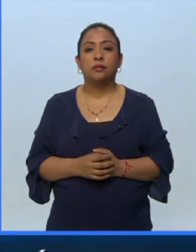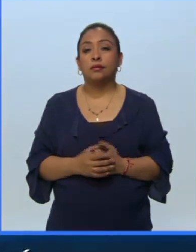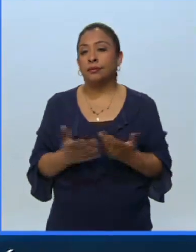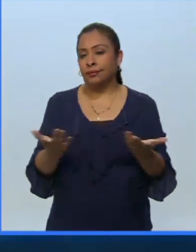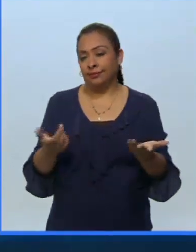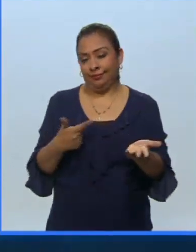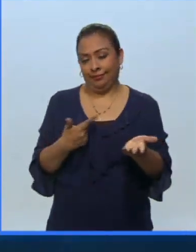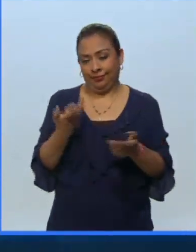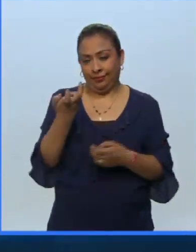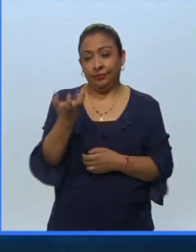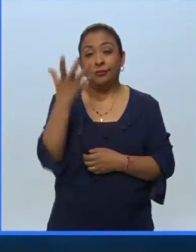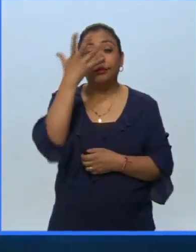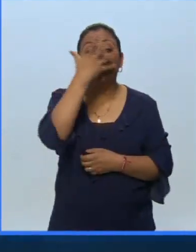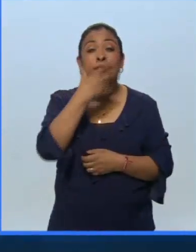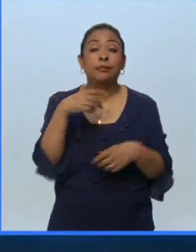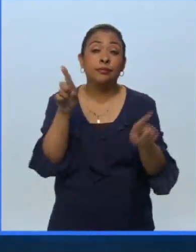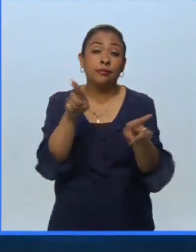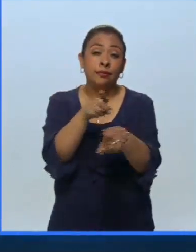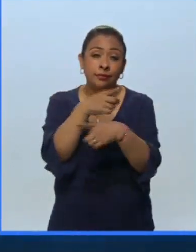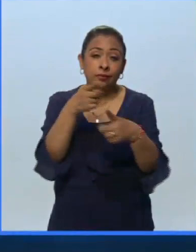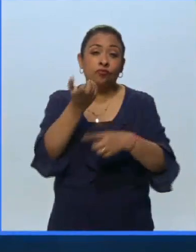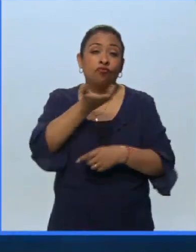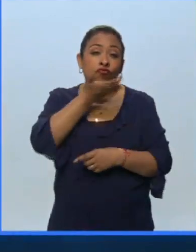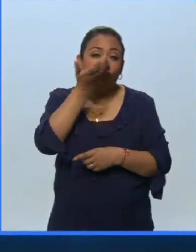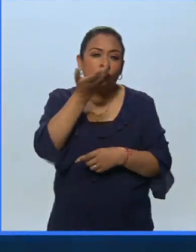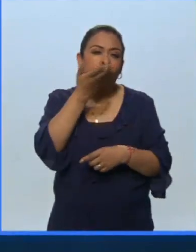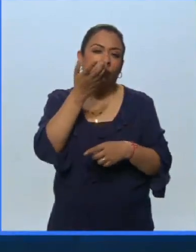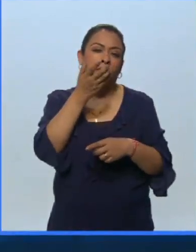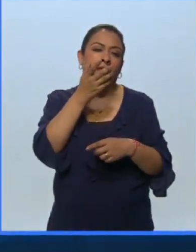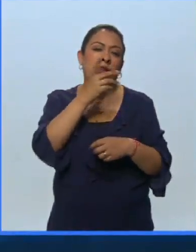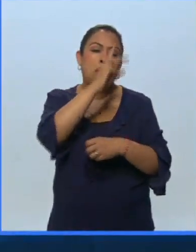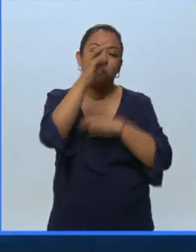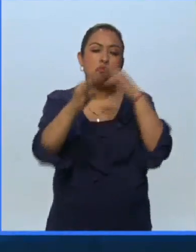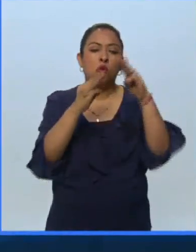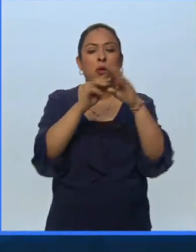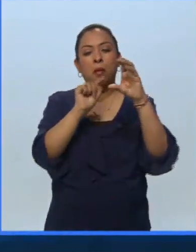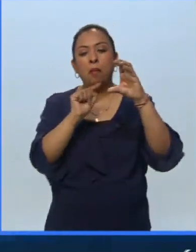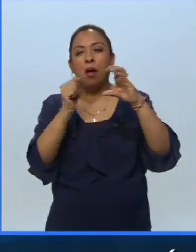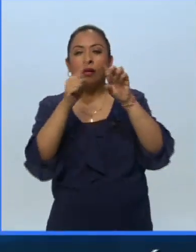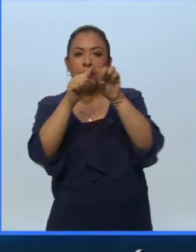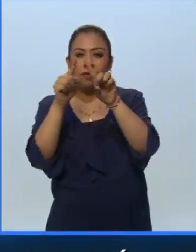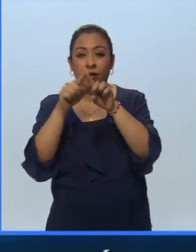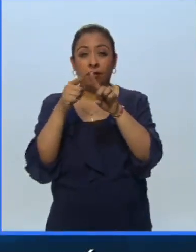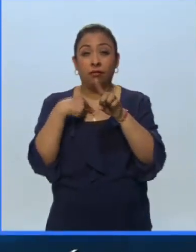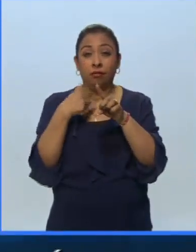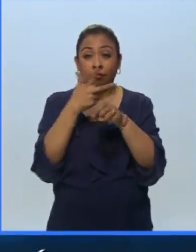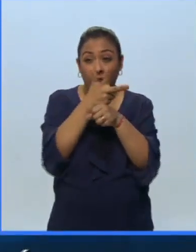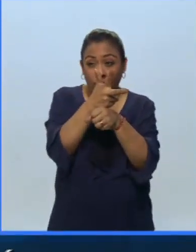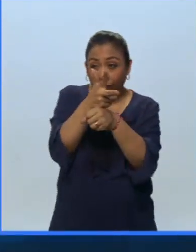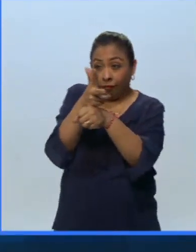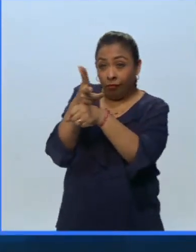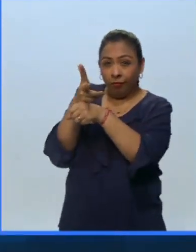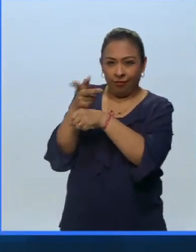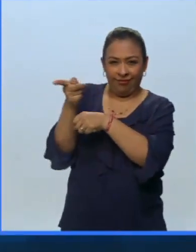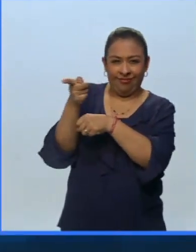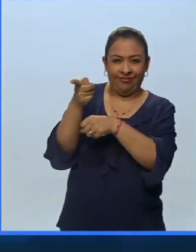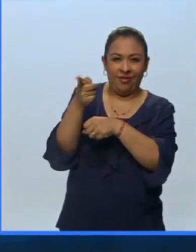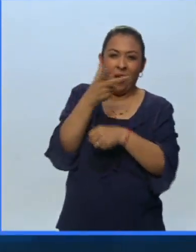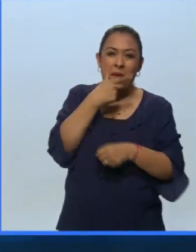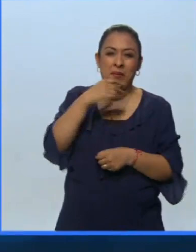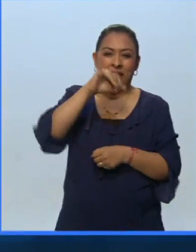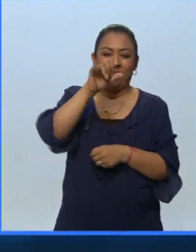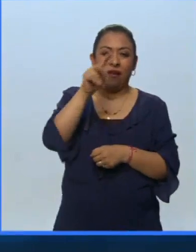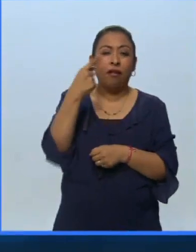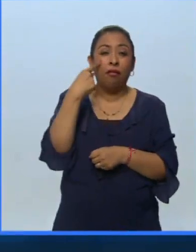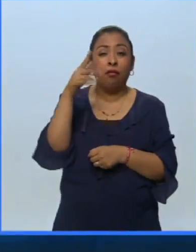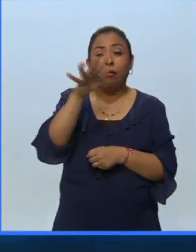Ahí tienen ustedes la belleza de la música tradicional de diferentes partes del mundo y en esta toma abierta que nos da nuestro querido Javier Contreras ustedes pueden